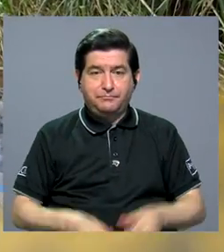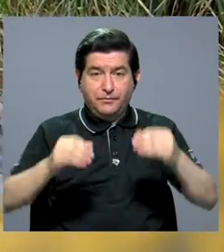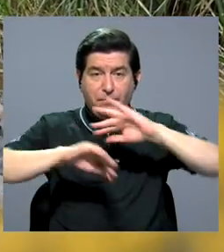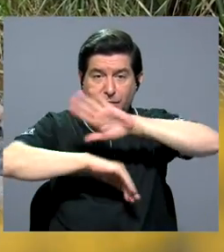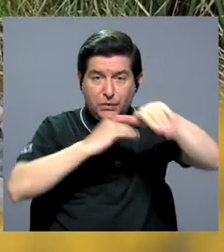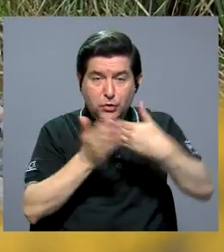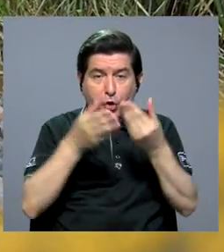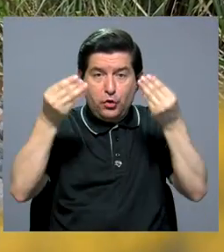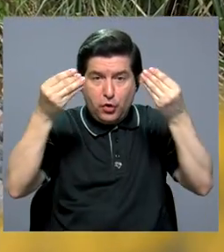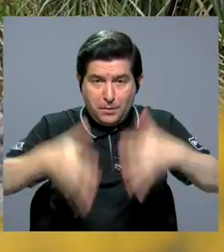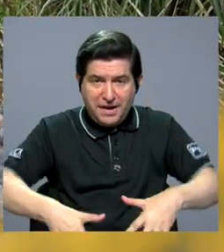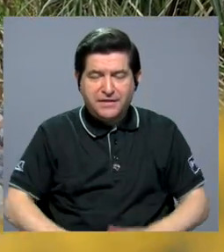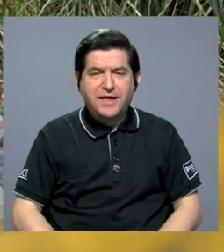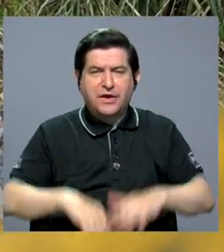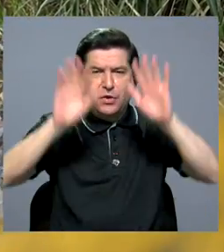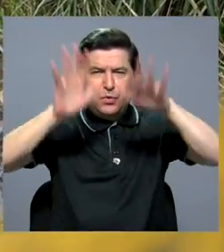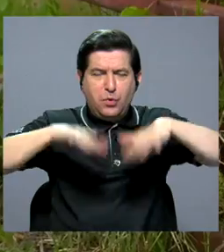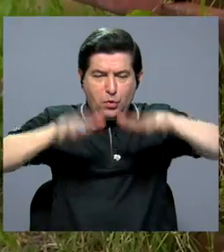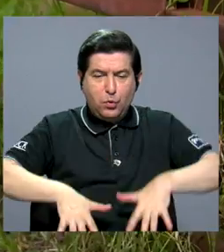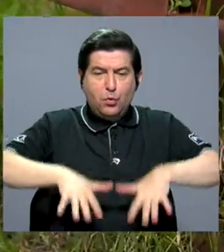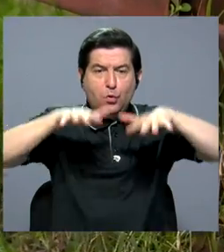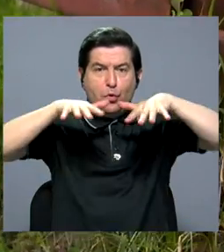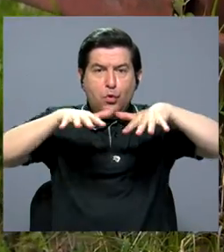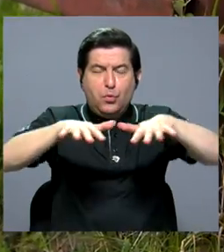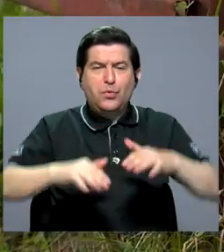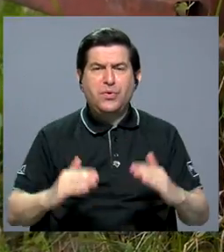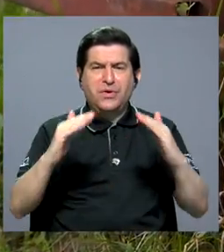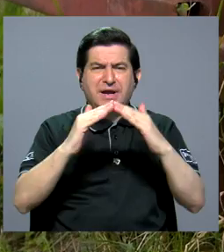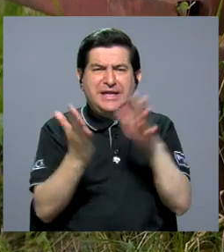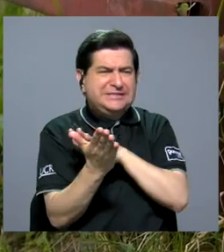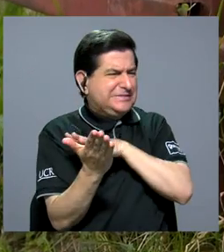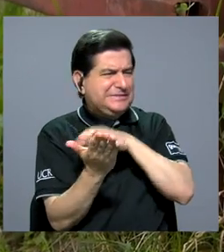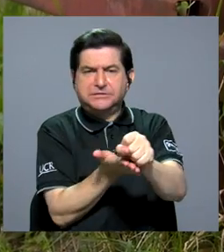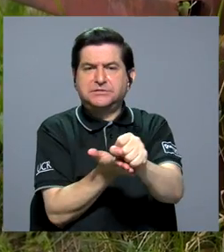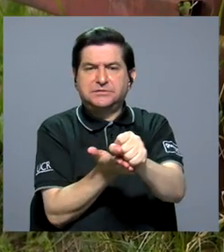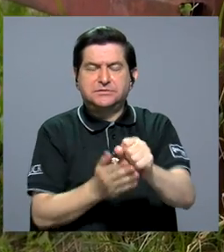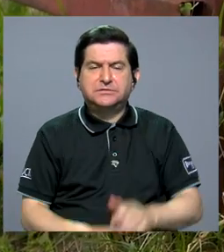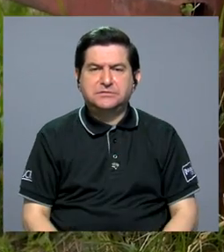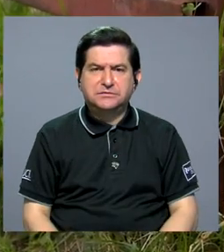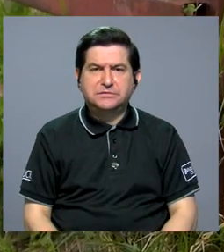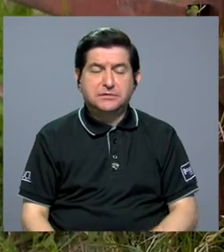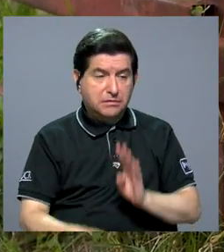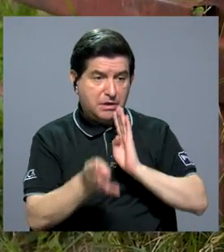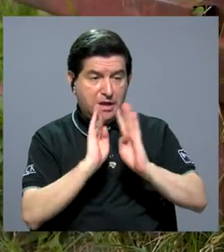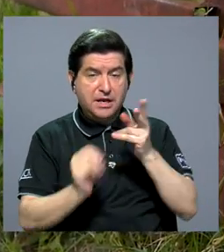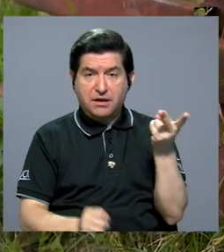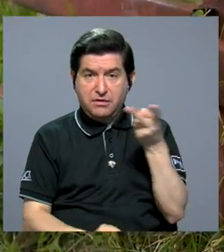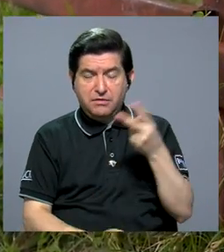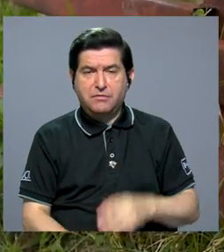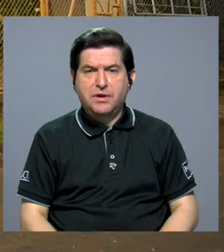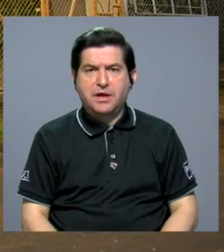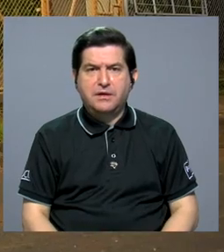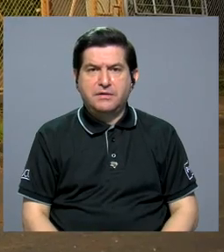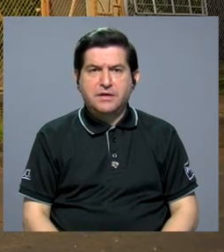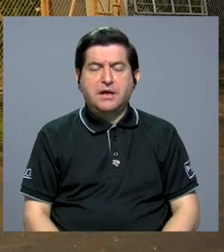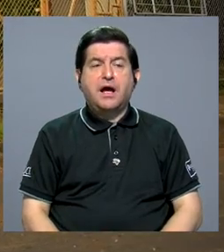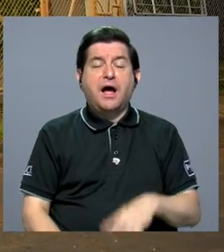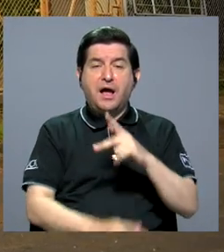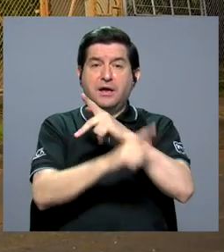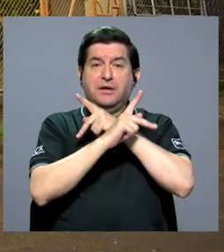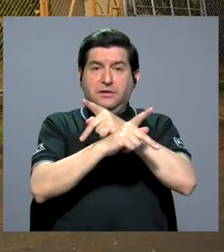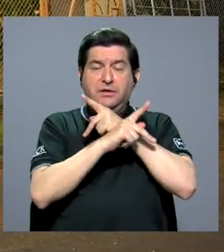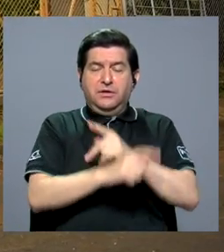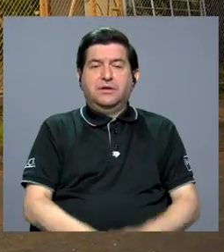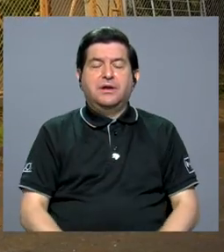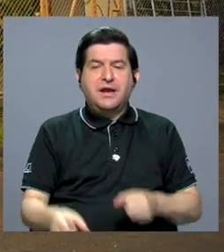todo. Tras las inundaciones, sus casas quedaron destruidas. Cuando conversamos con ellos, se encontraban refugiados